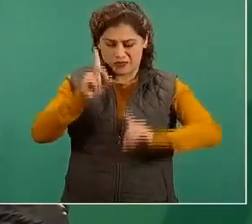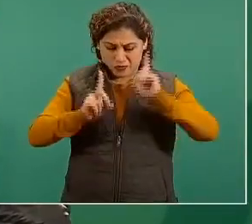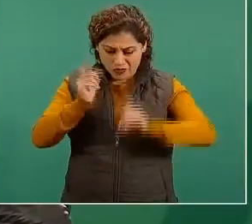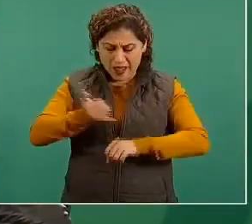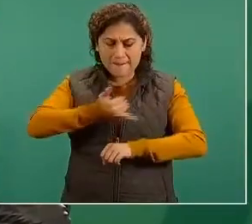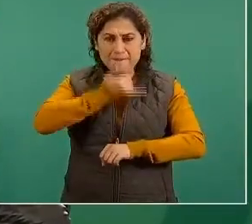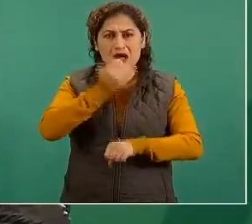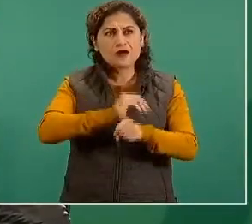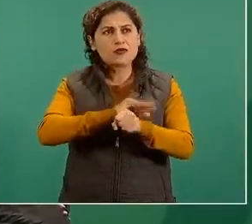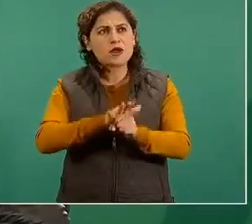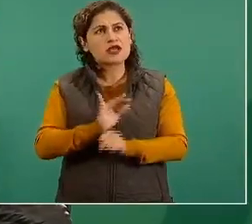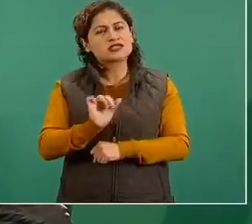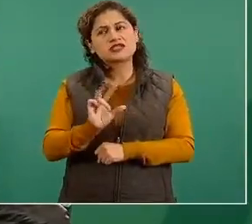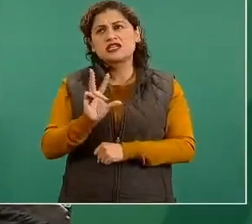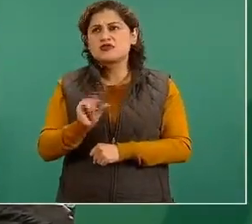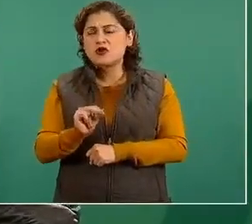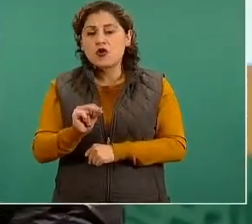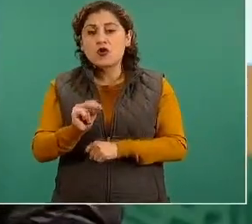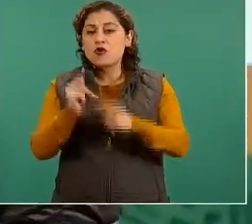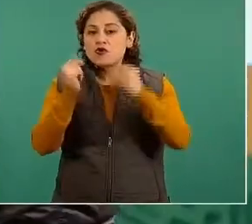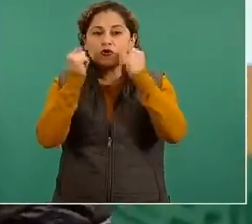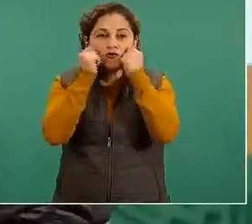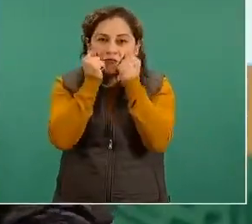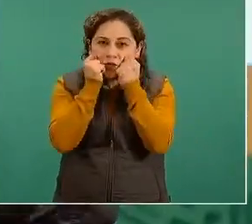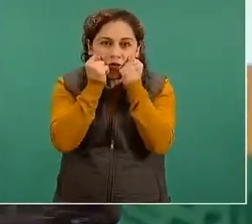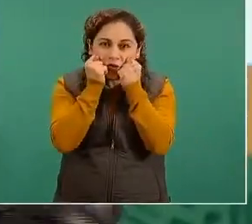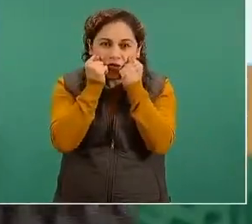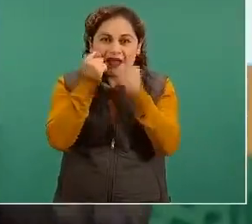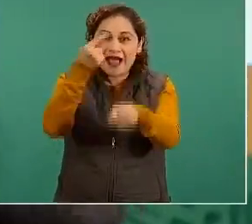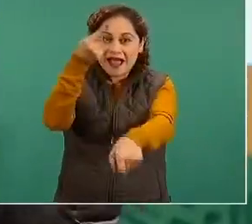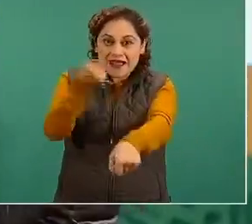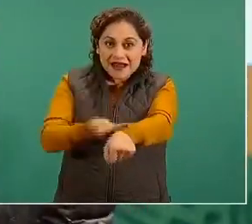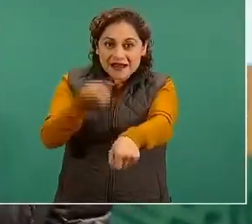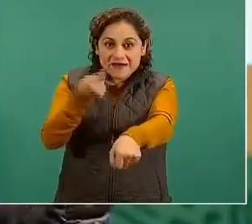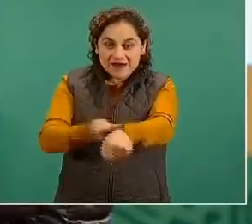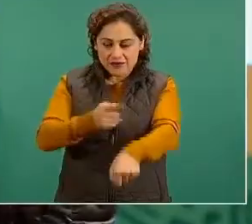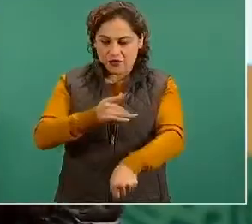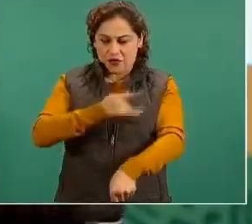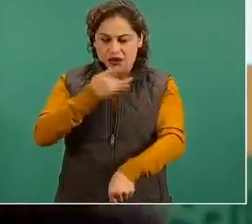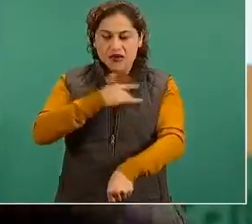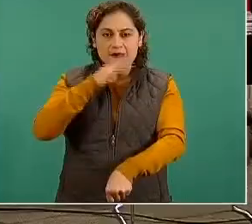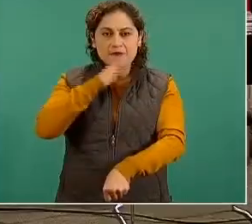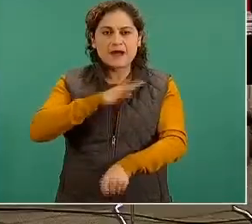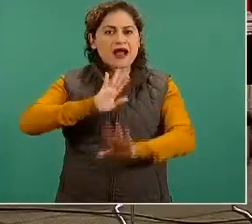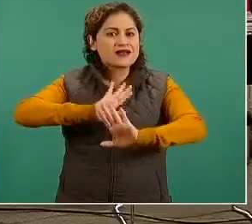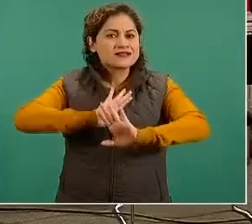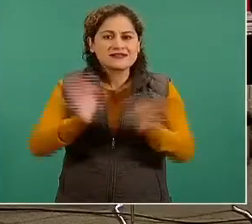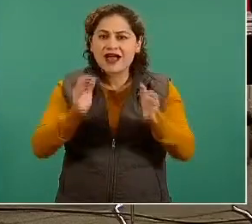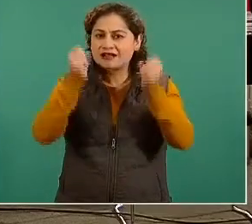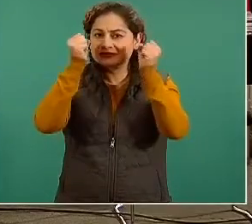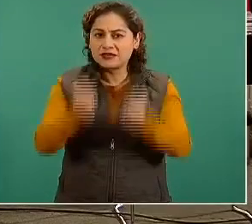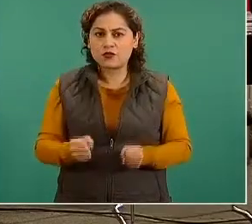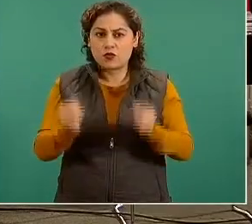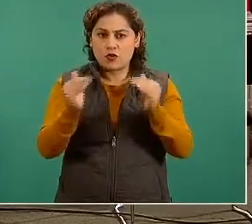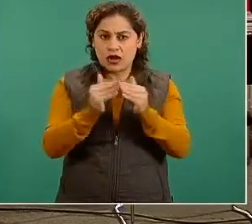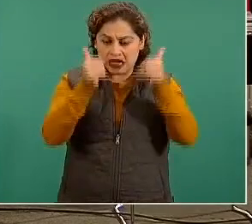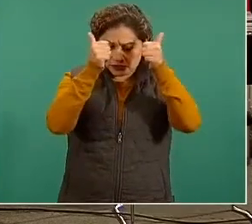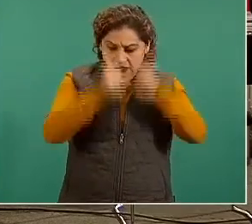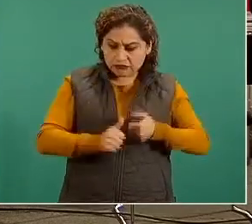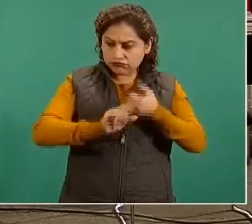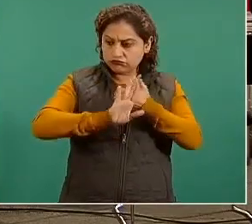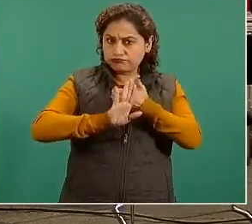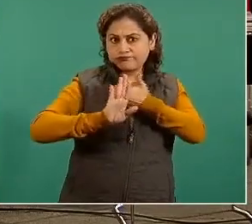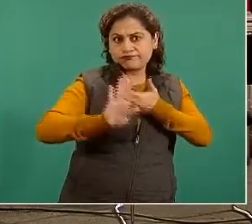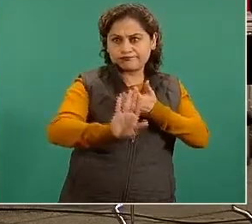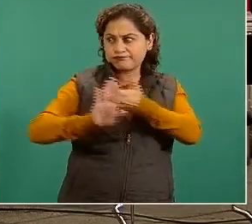o alguna otra bacteria respiratoria que tampoco queremos nadie de los que está aquí ni en sus casas quiere que ese virus o